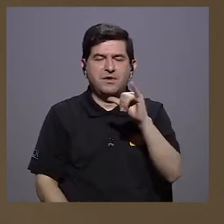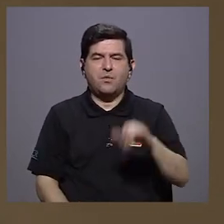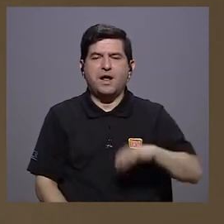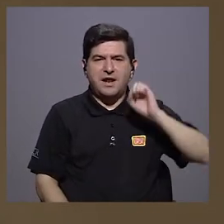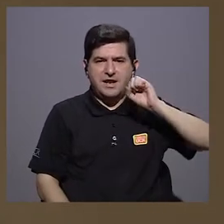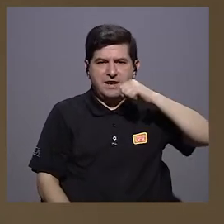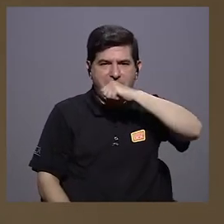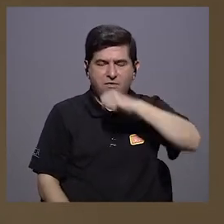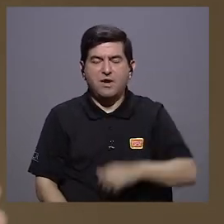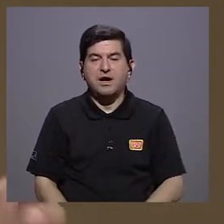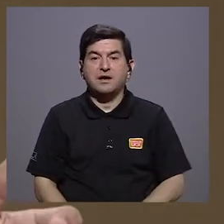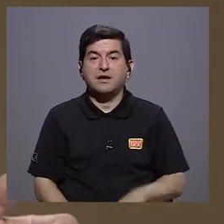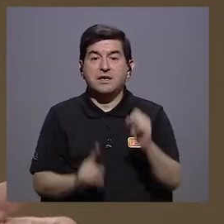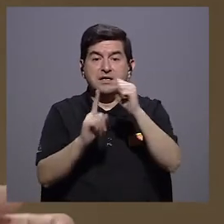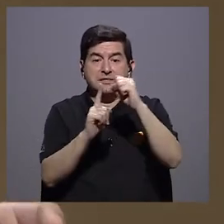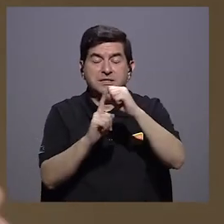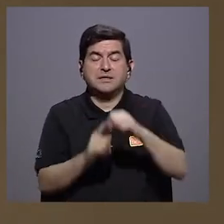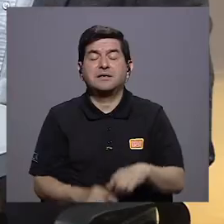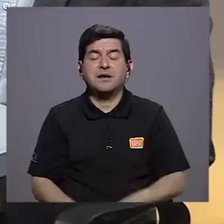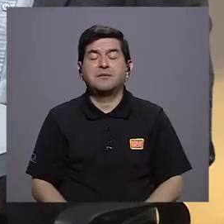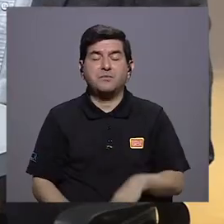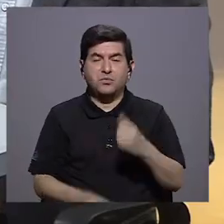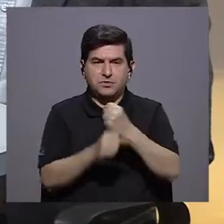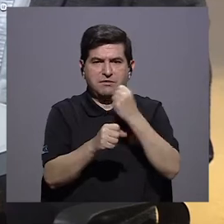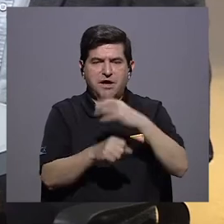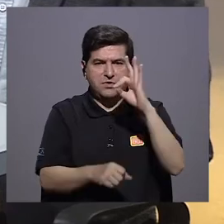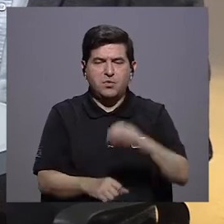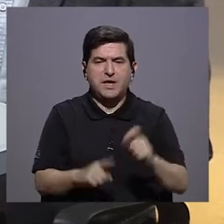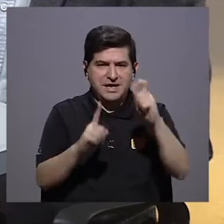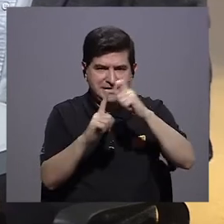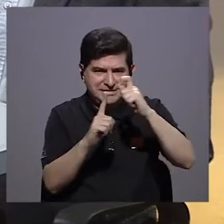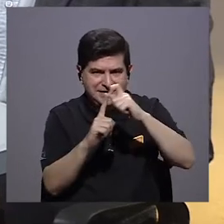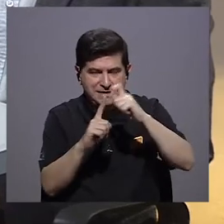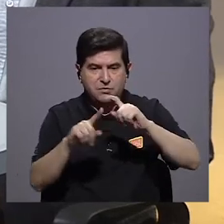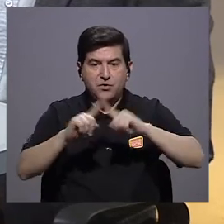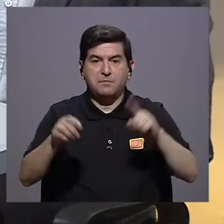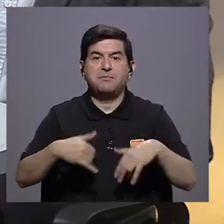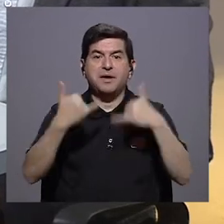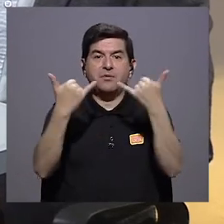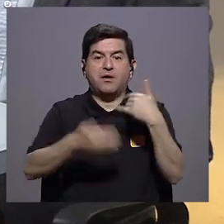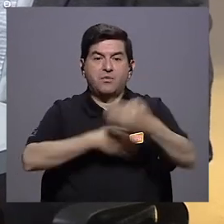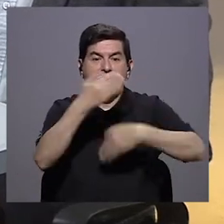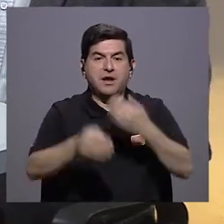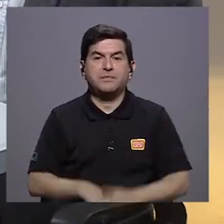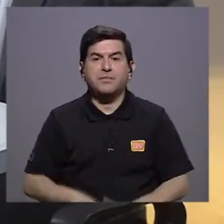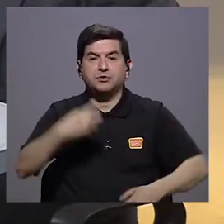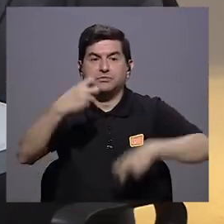noticia de Singapur, porque aunque lo venía manejando muy bien, se le caen los platos en el camino.